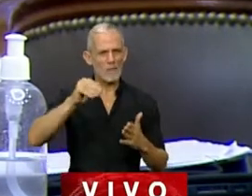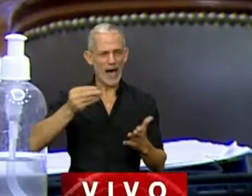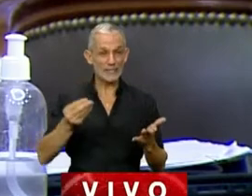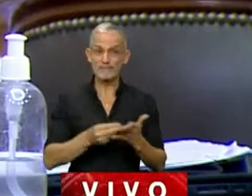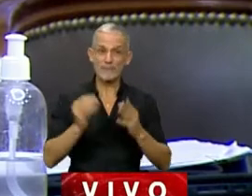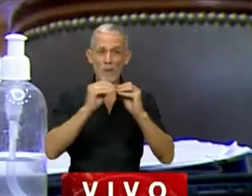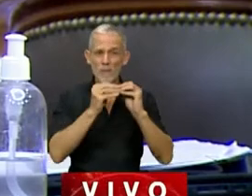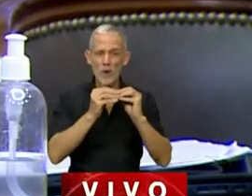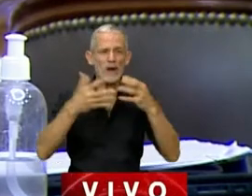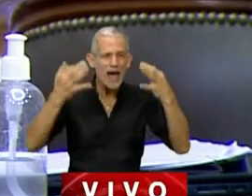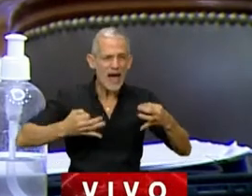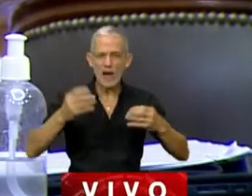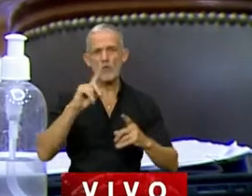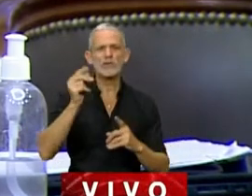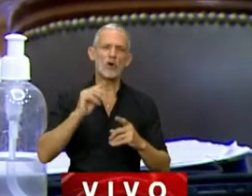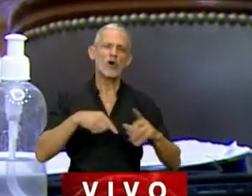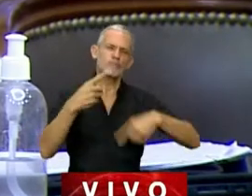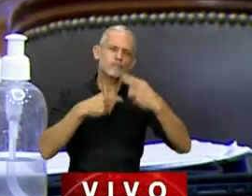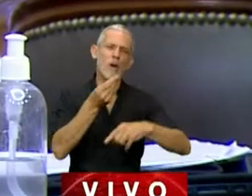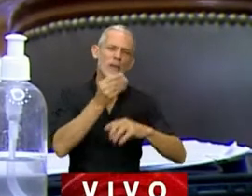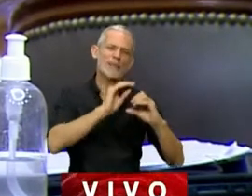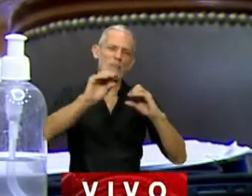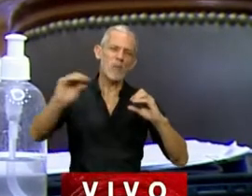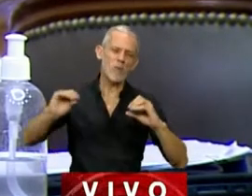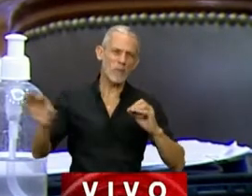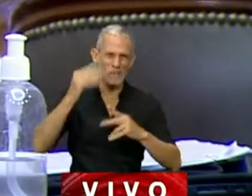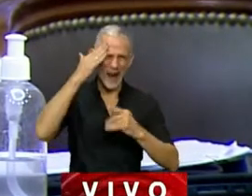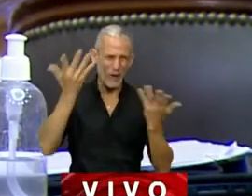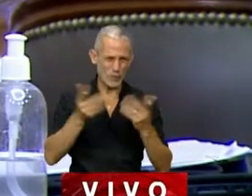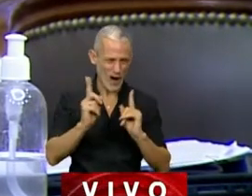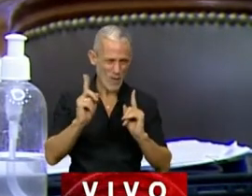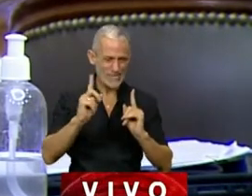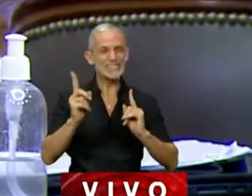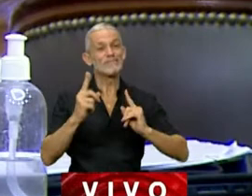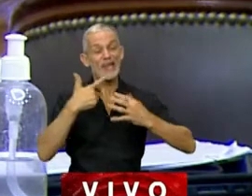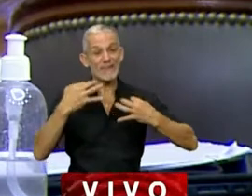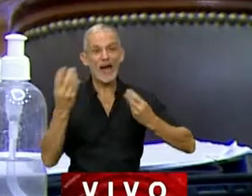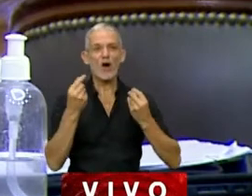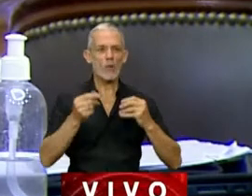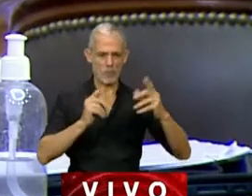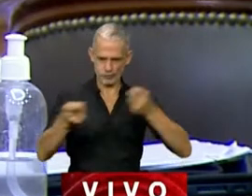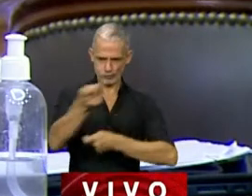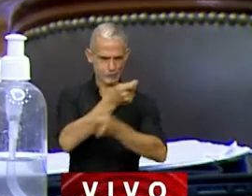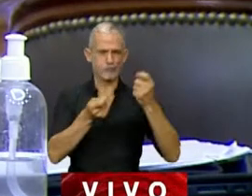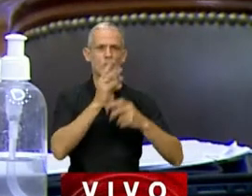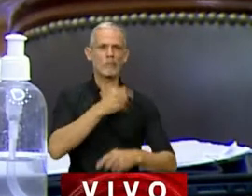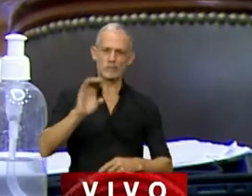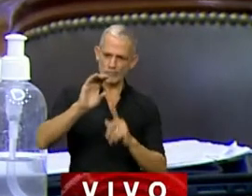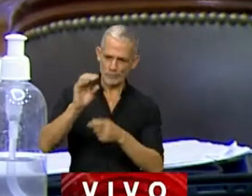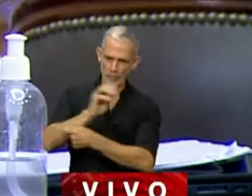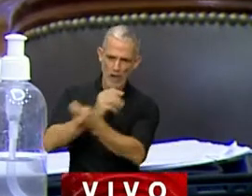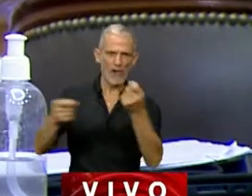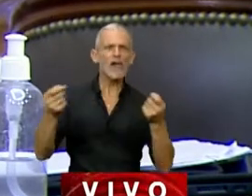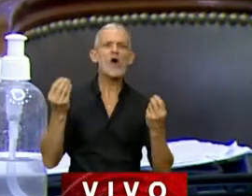El problema real no es sólo la continuidad de los fondos específicos para la cultura, sino cómo se administran y distribuyen esos fondos.